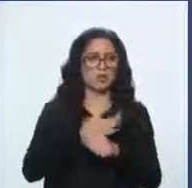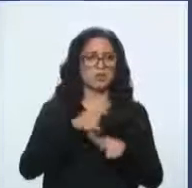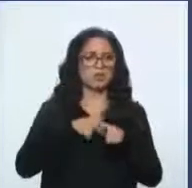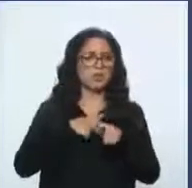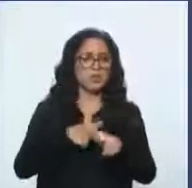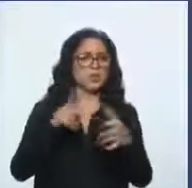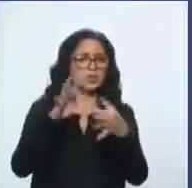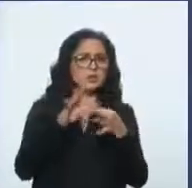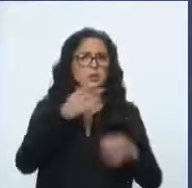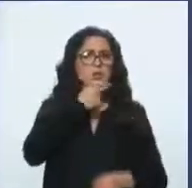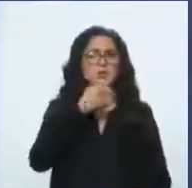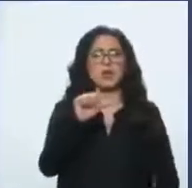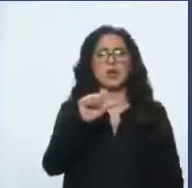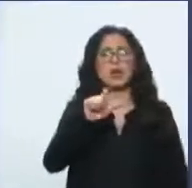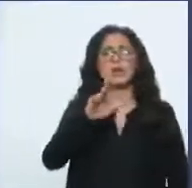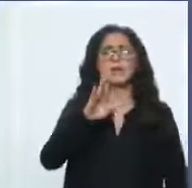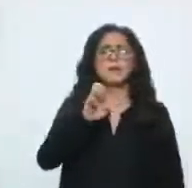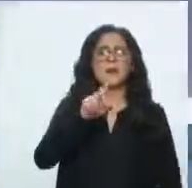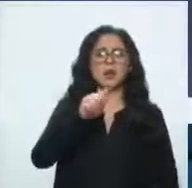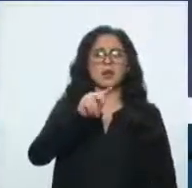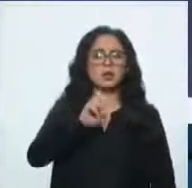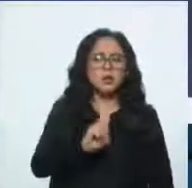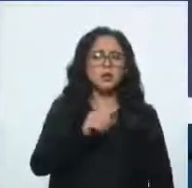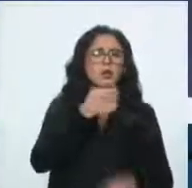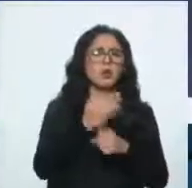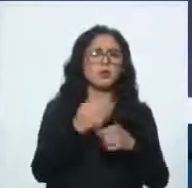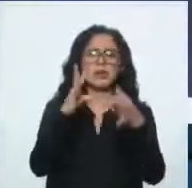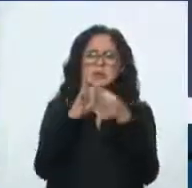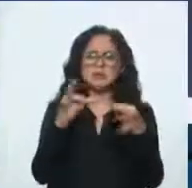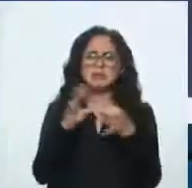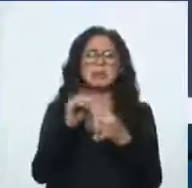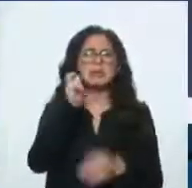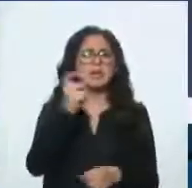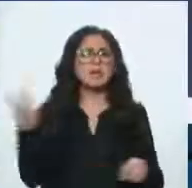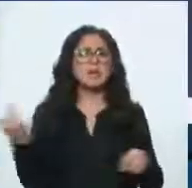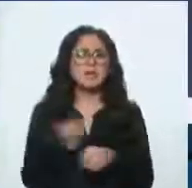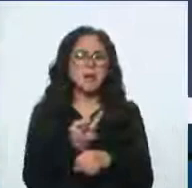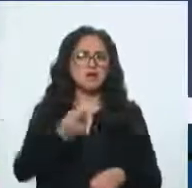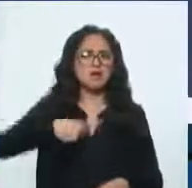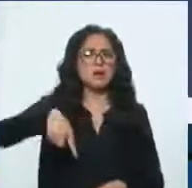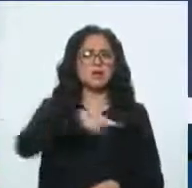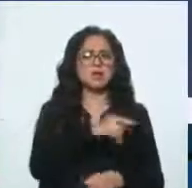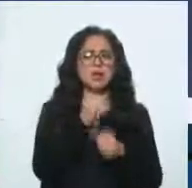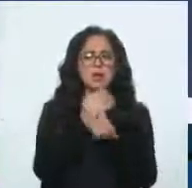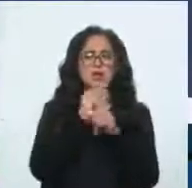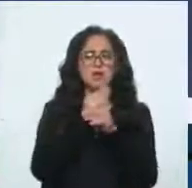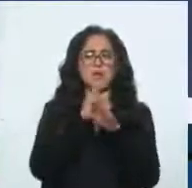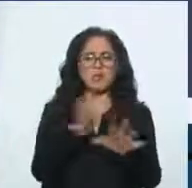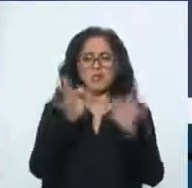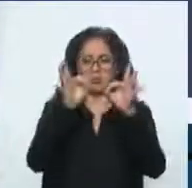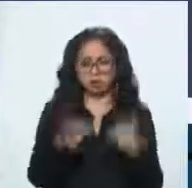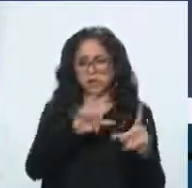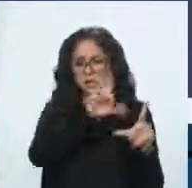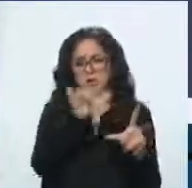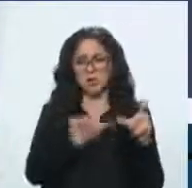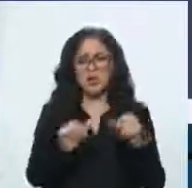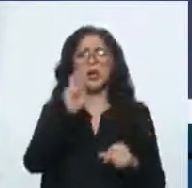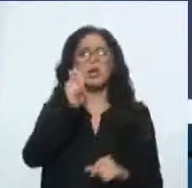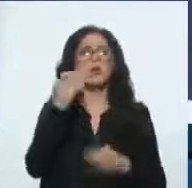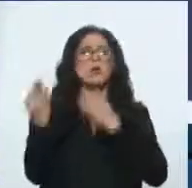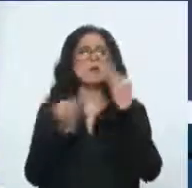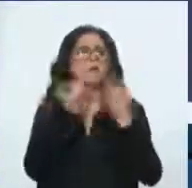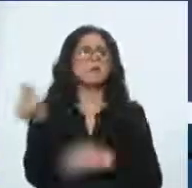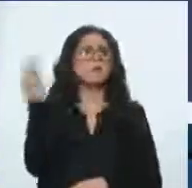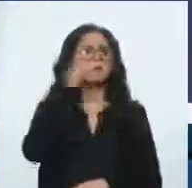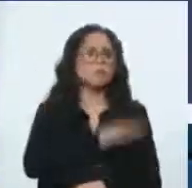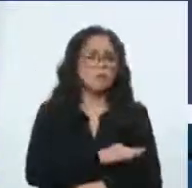El analista y académico Alberto Escorcia, para darnos un panorama del manejo que se le da a la información nacional y de las fake news, por